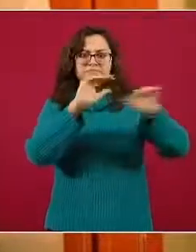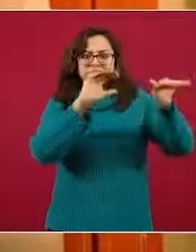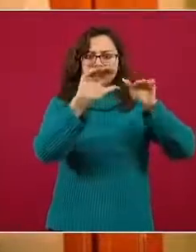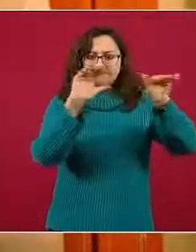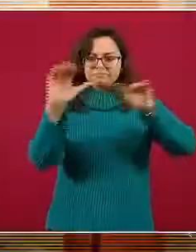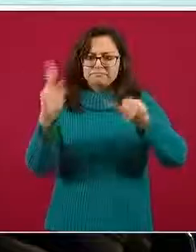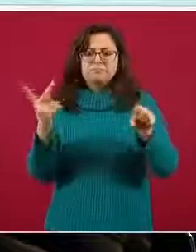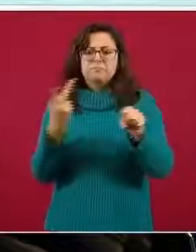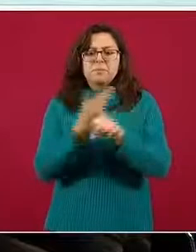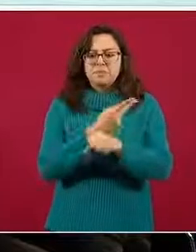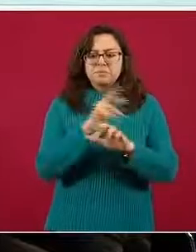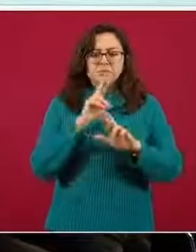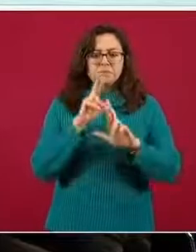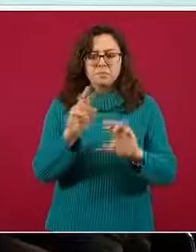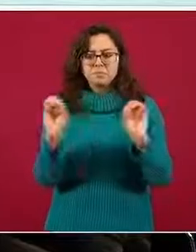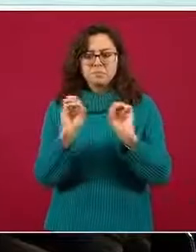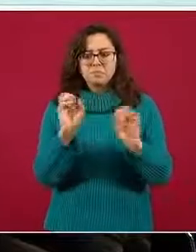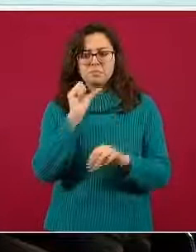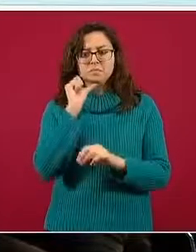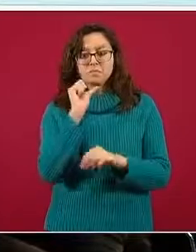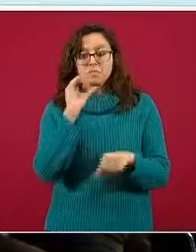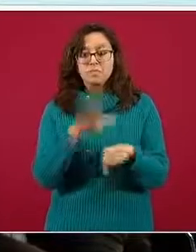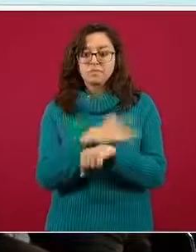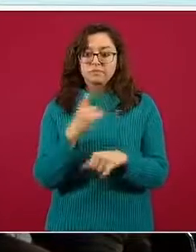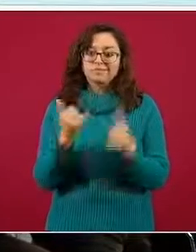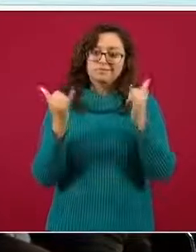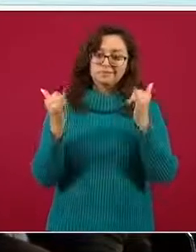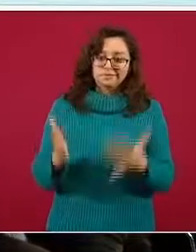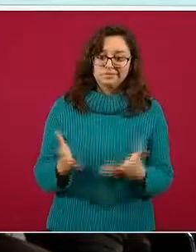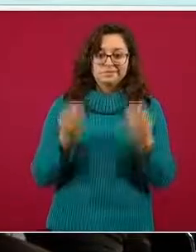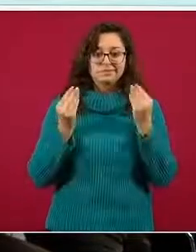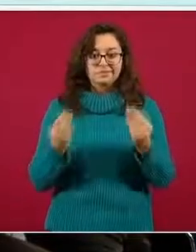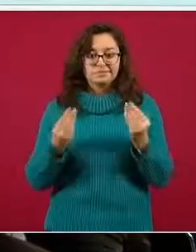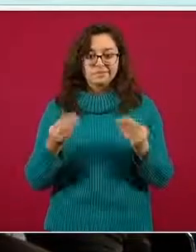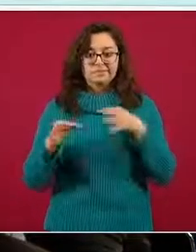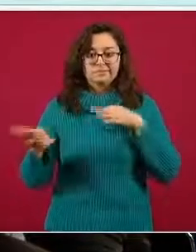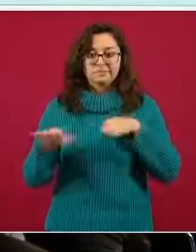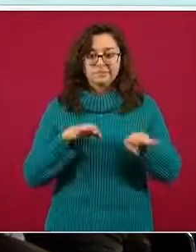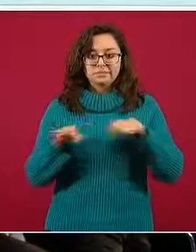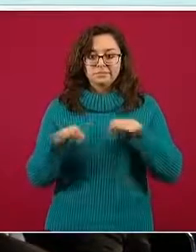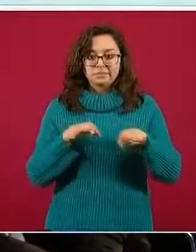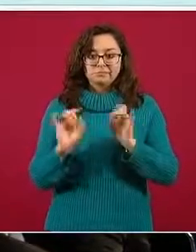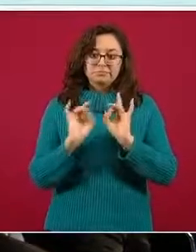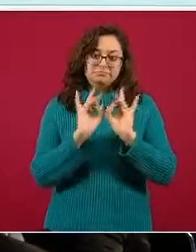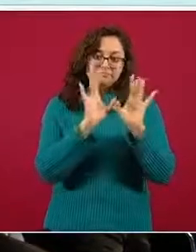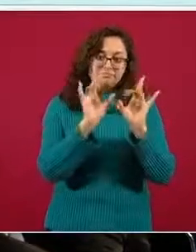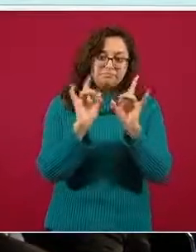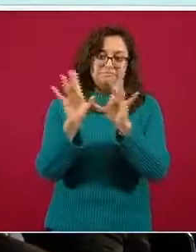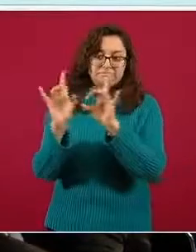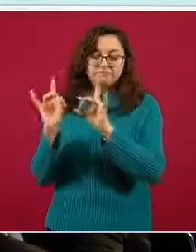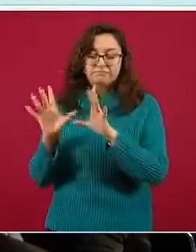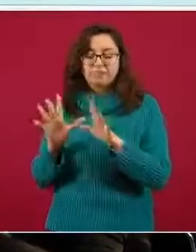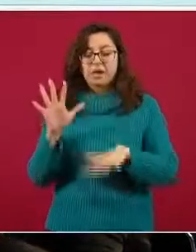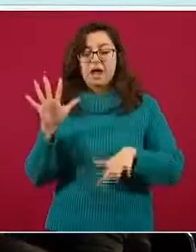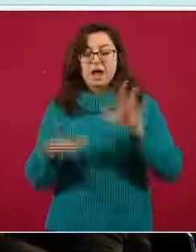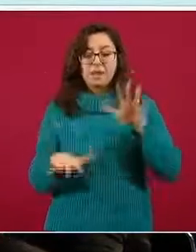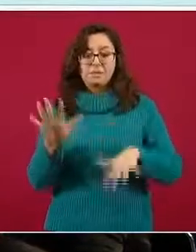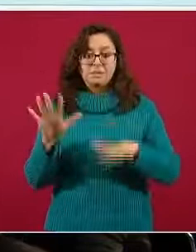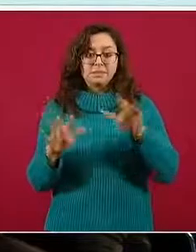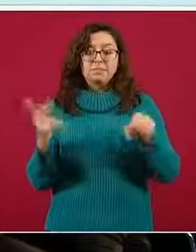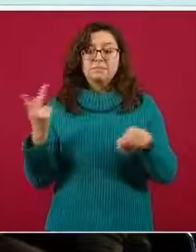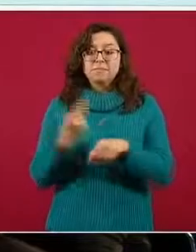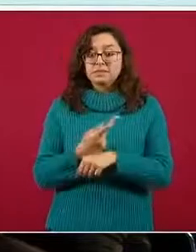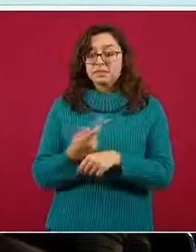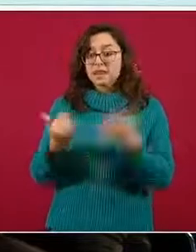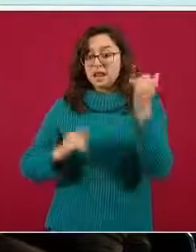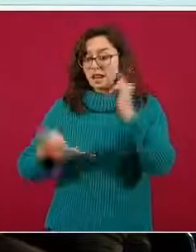este retraso, seguramente por sobrecarga, probablemente por alguna otra situación. A veces las propias máquinas